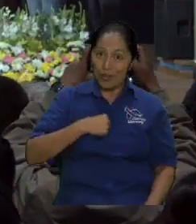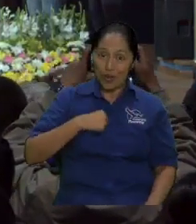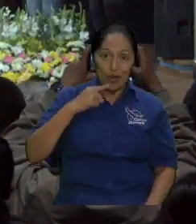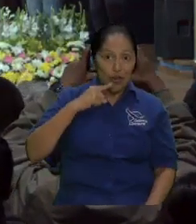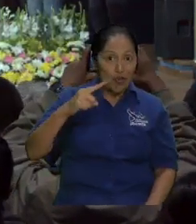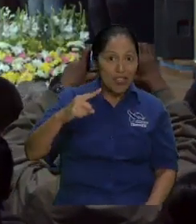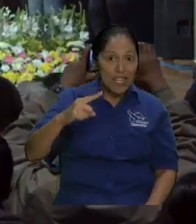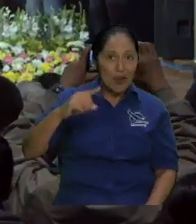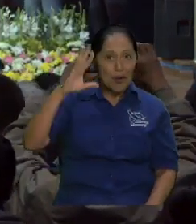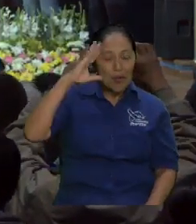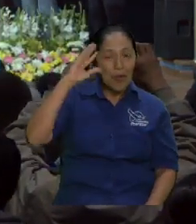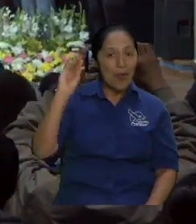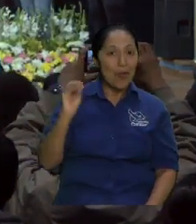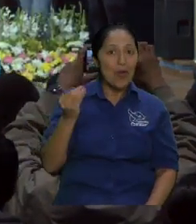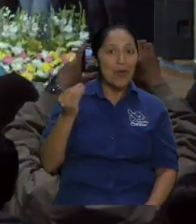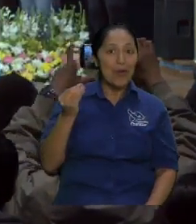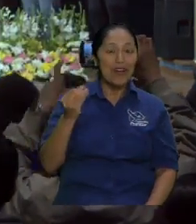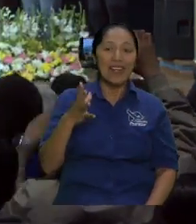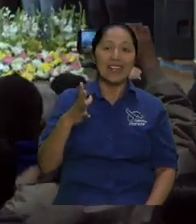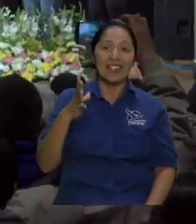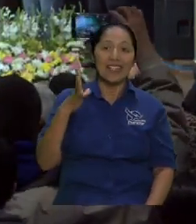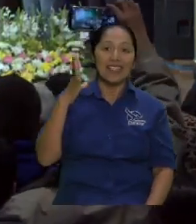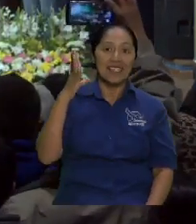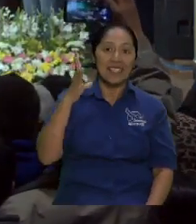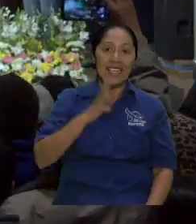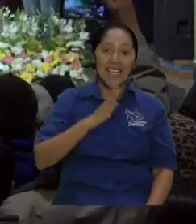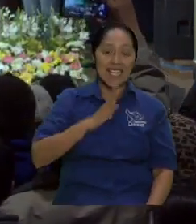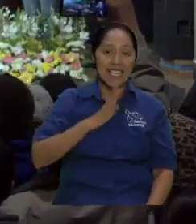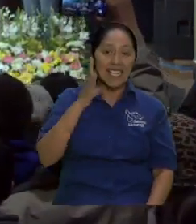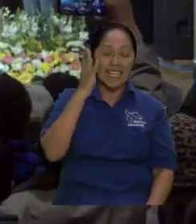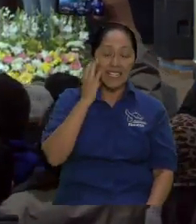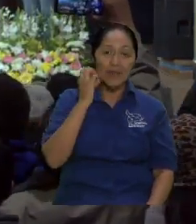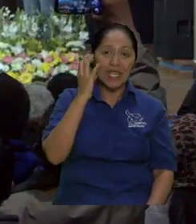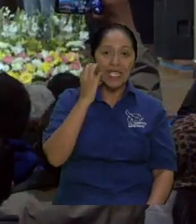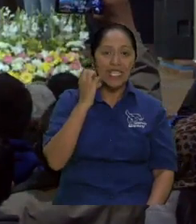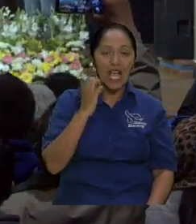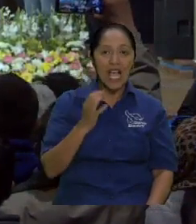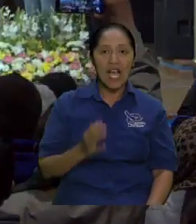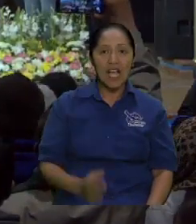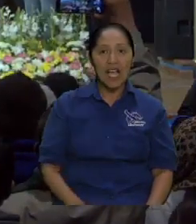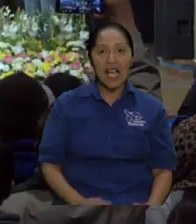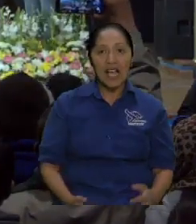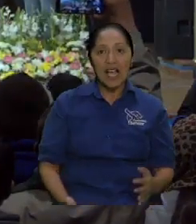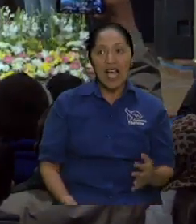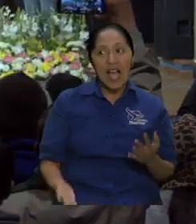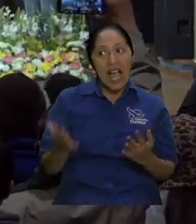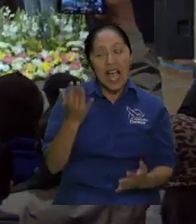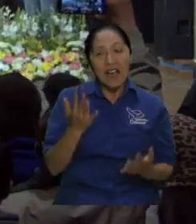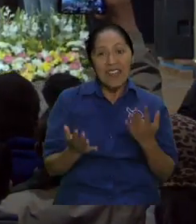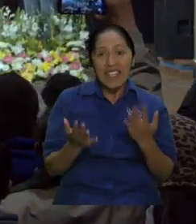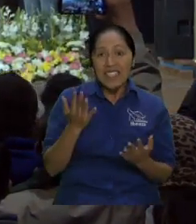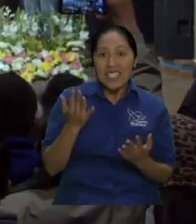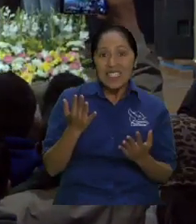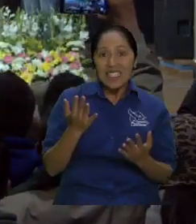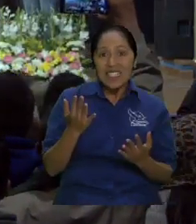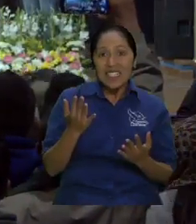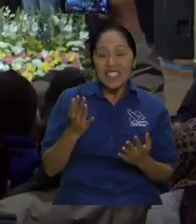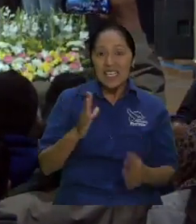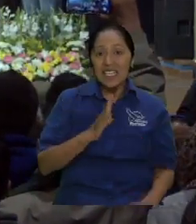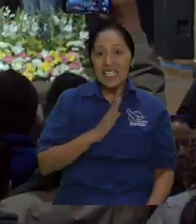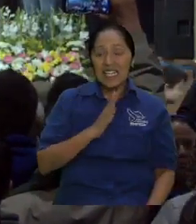a veces se siembra con lágrimas no te estoy tratando de meter miedo pero la biblia lo dice